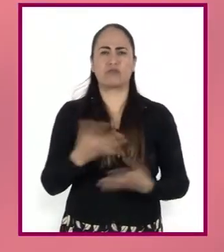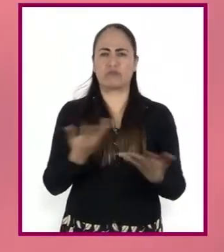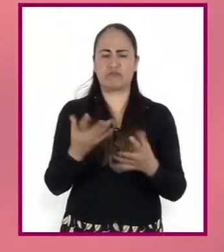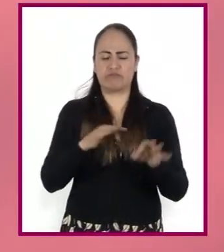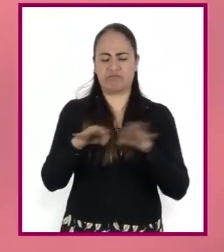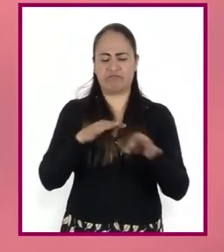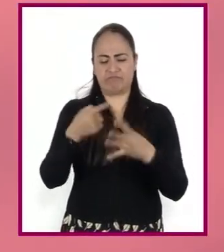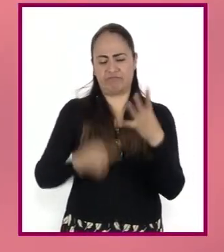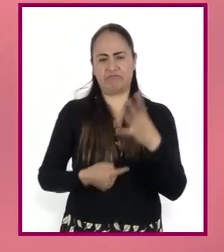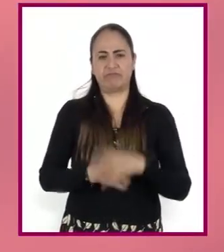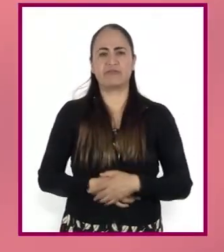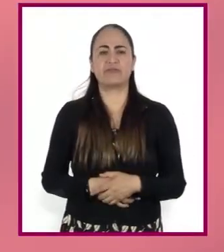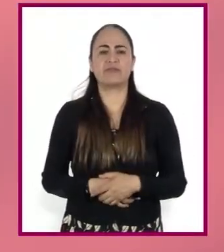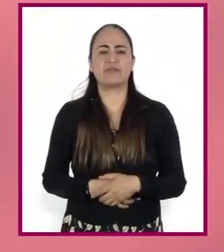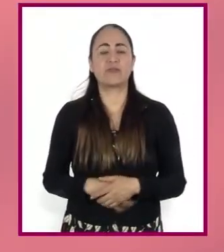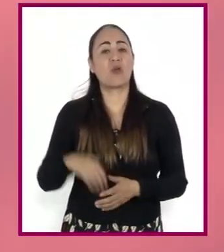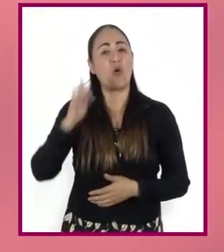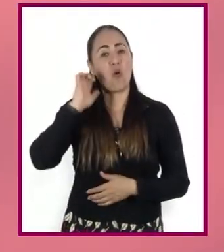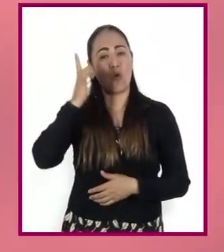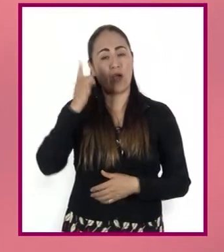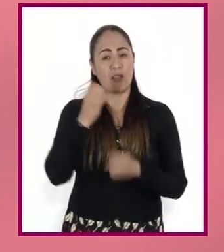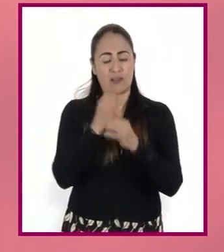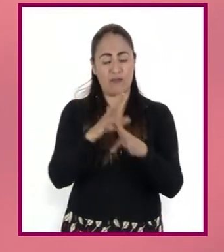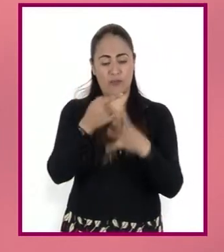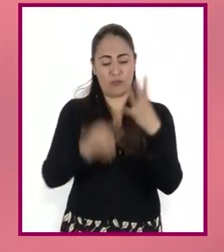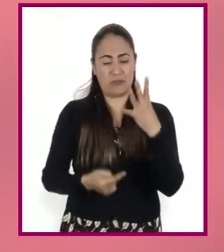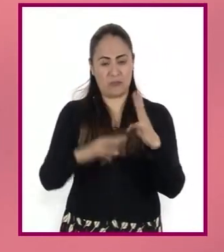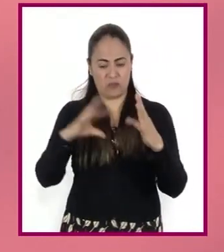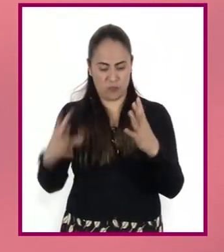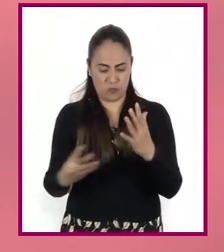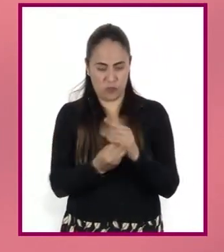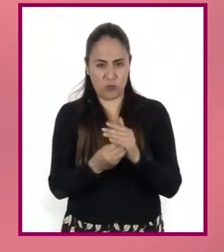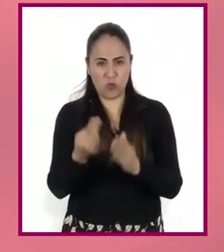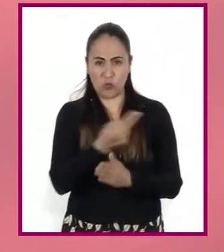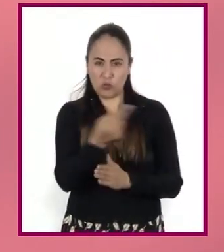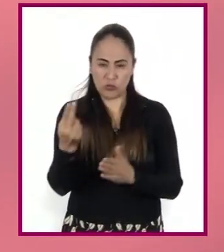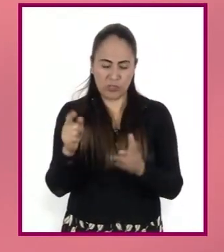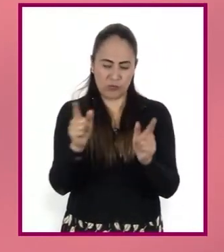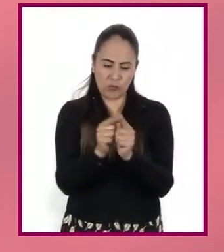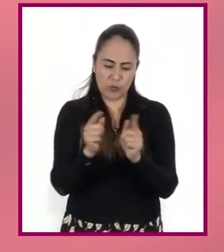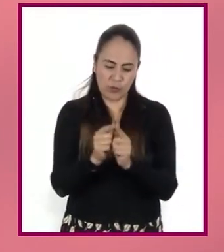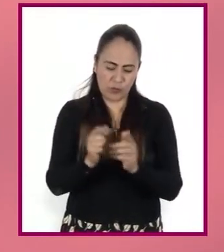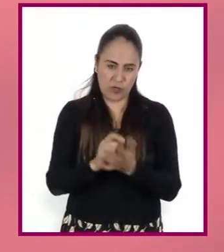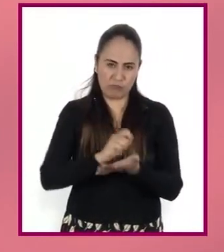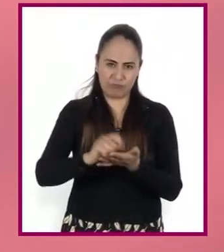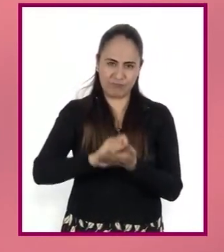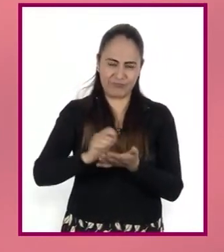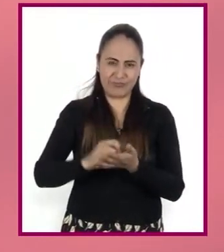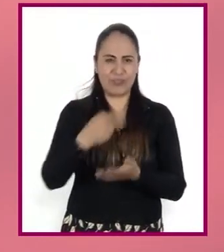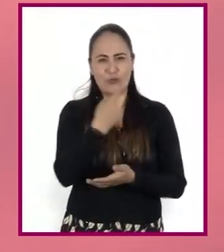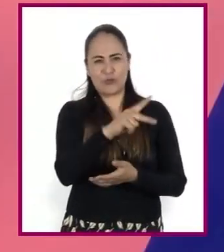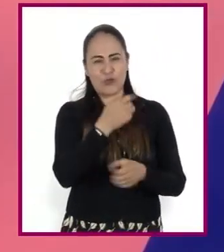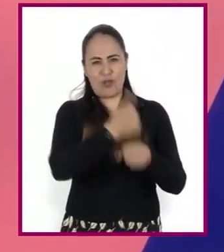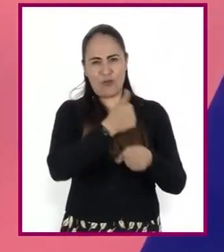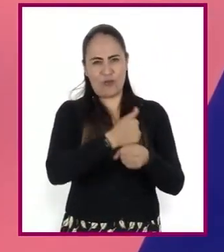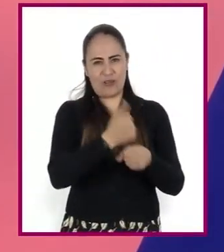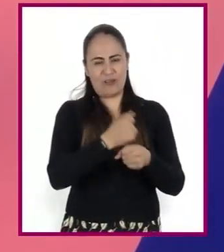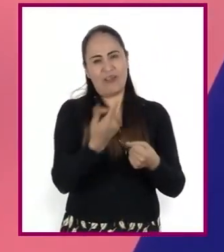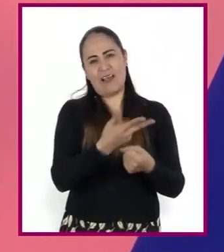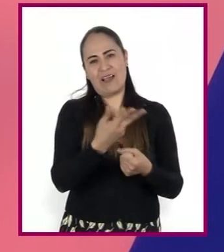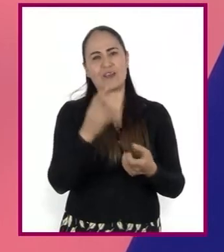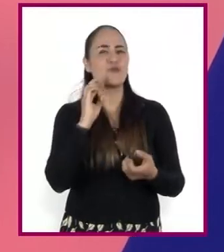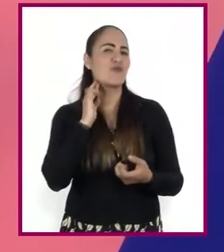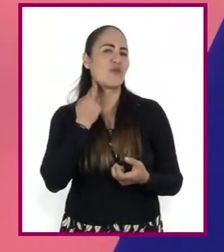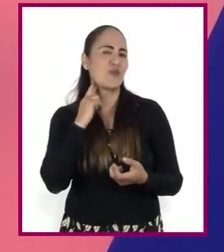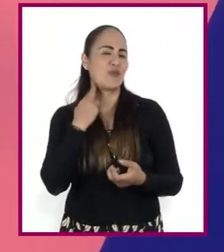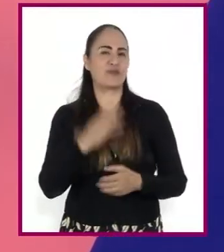Bien, esperemos que con esa información complementaria puedan crear el resumen del robot del abuelo de Enrique. Estamos